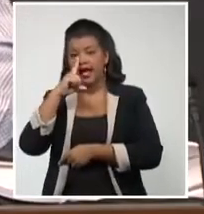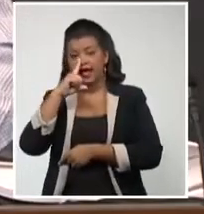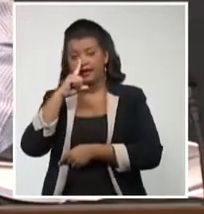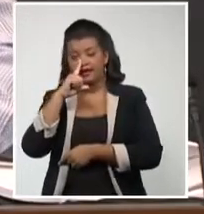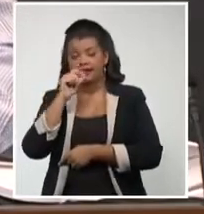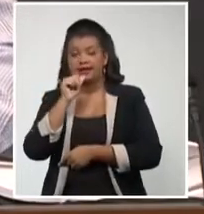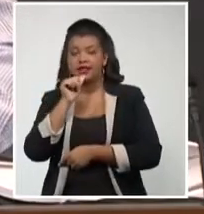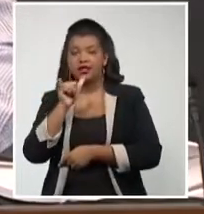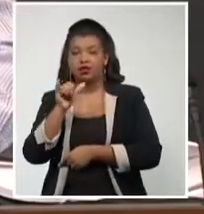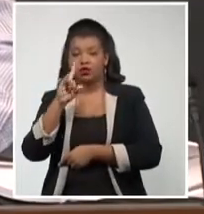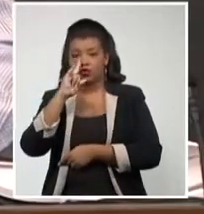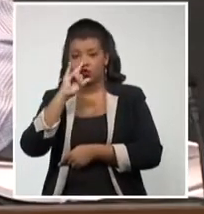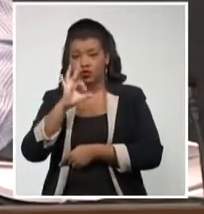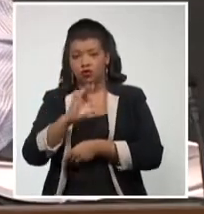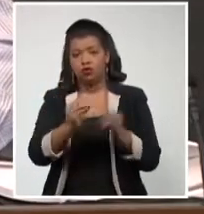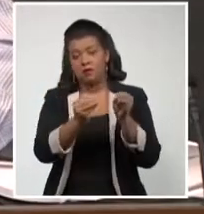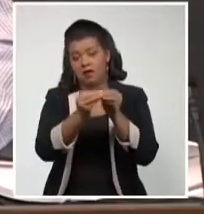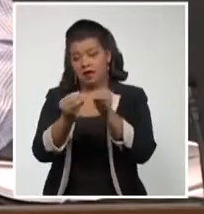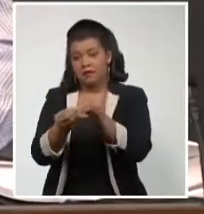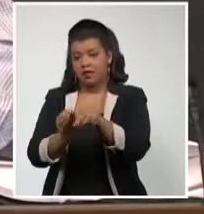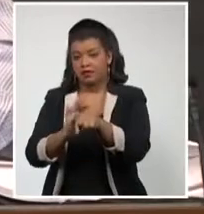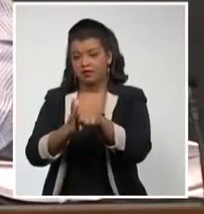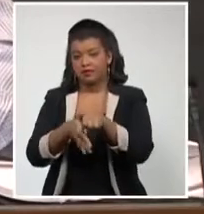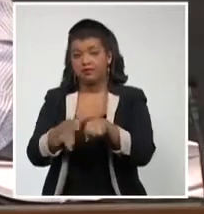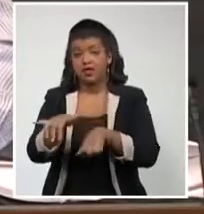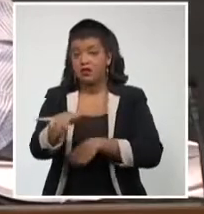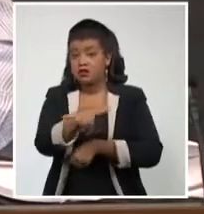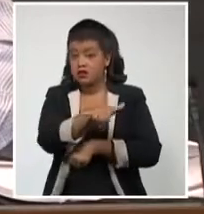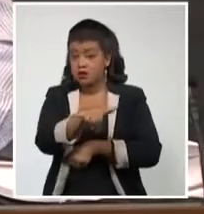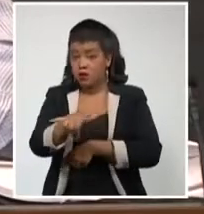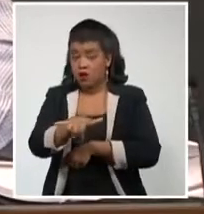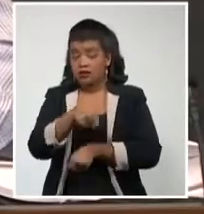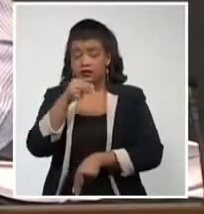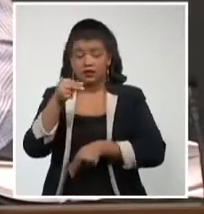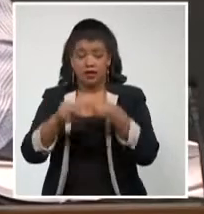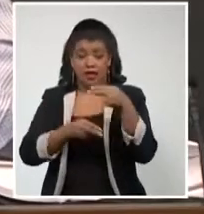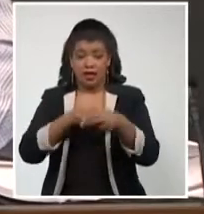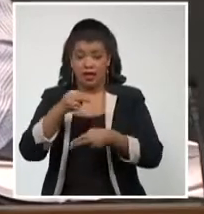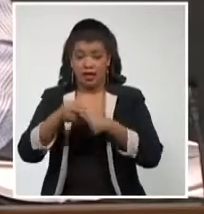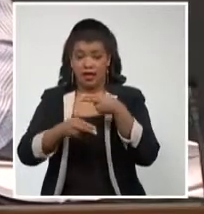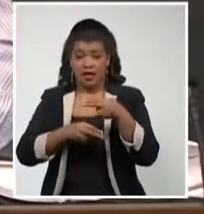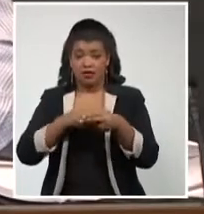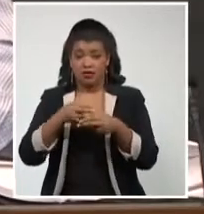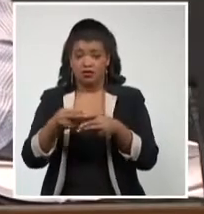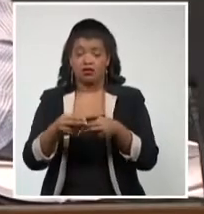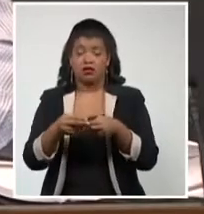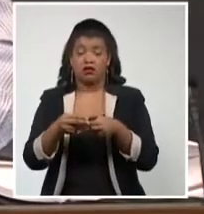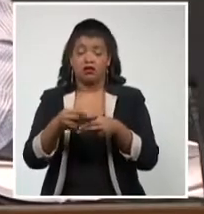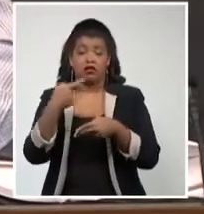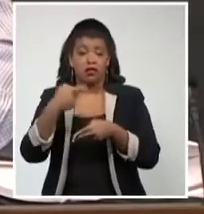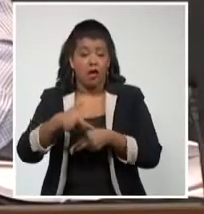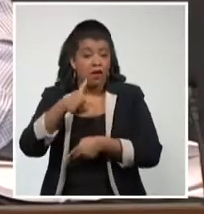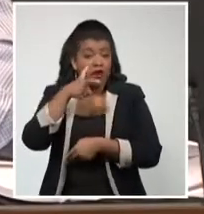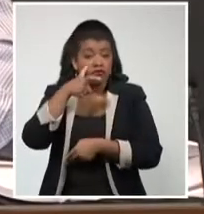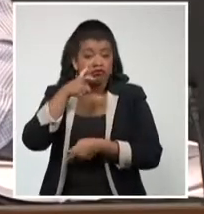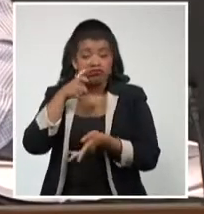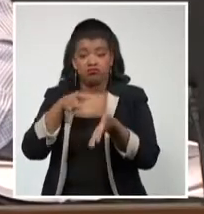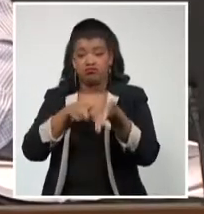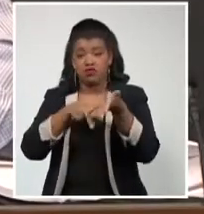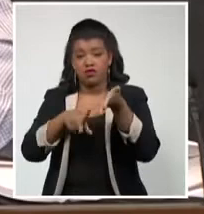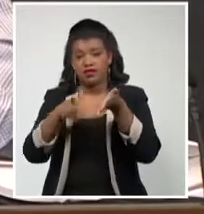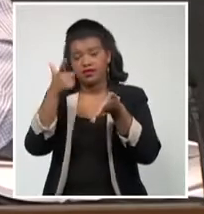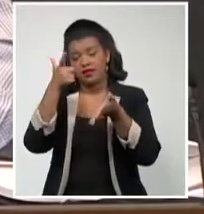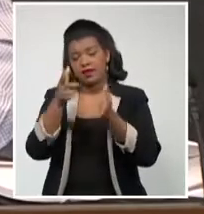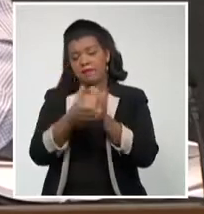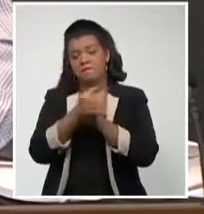autóctona. De igual manera, se realiza alerta epidemiológica a la provincia de Mayabeca y